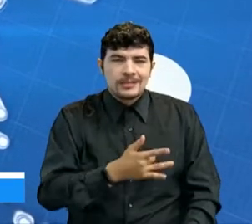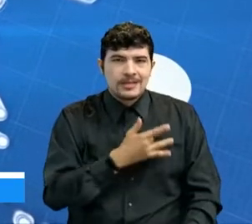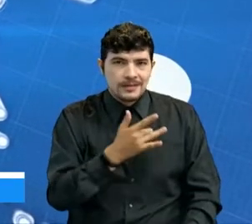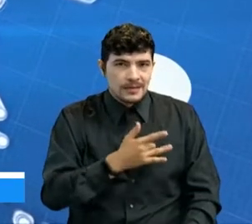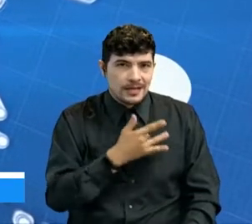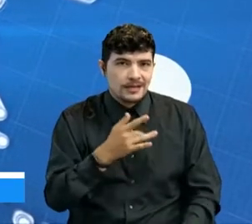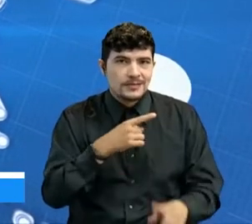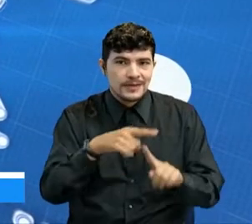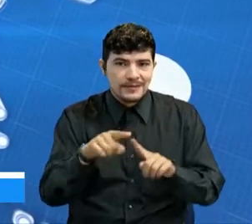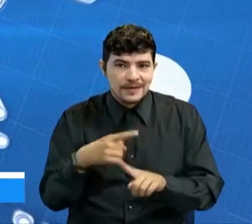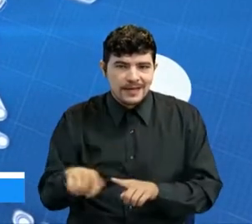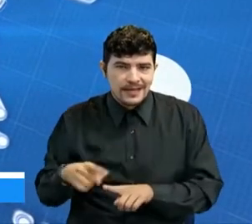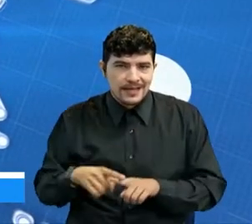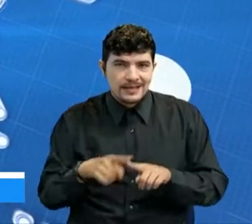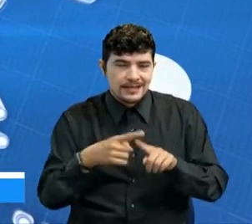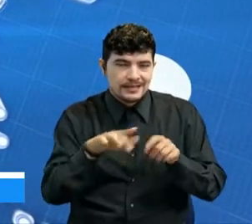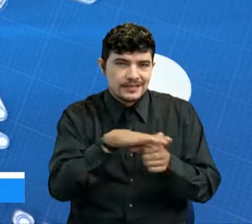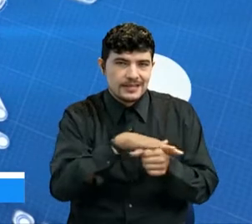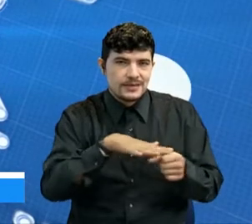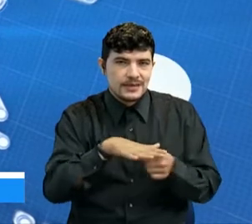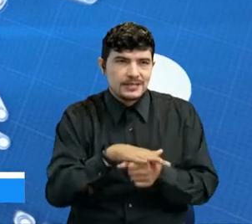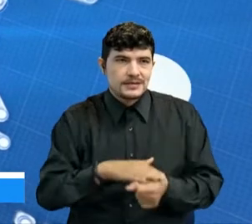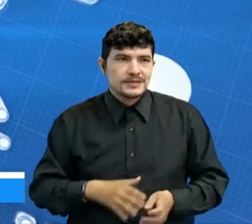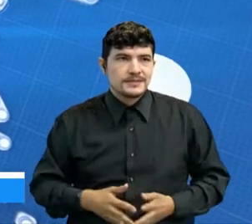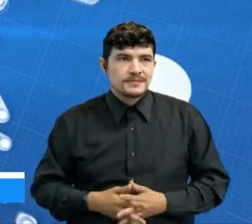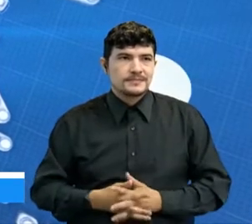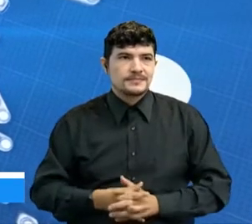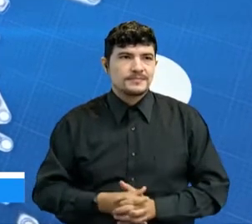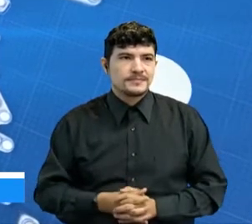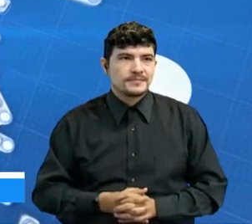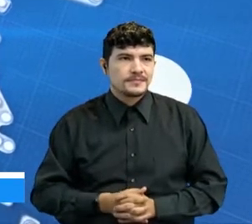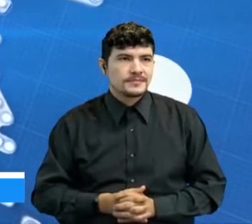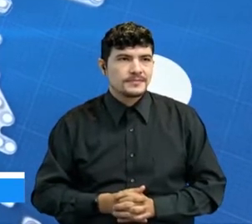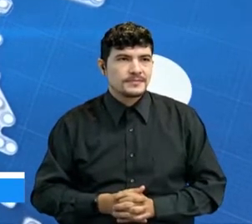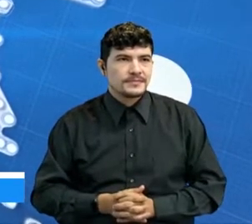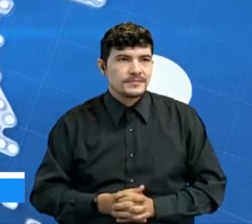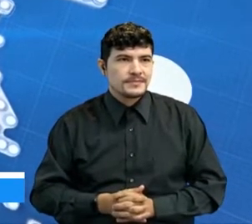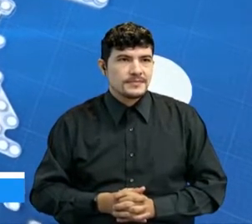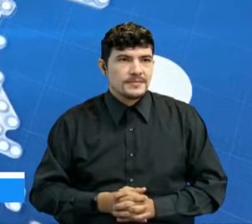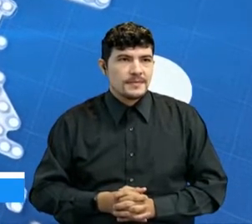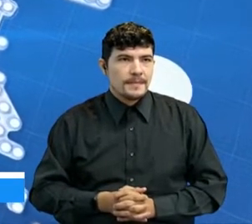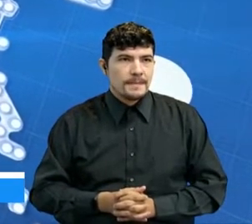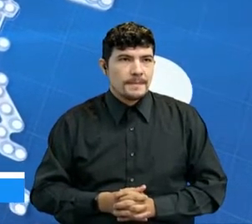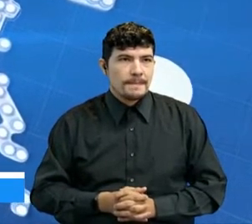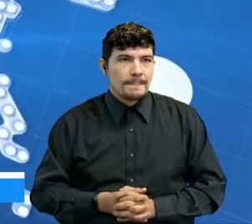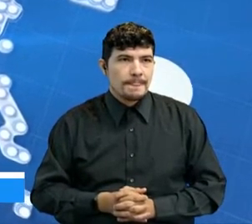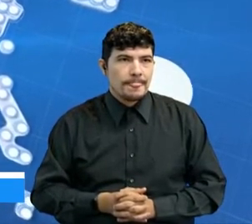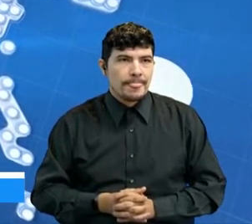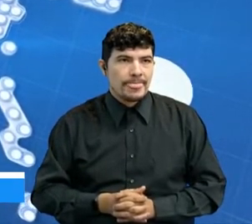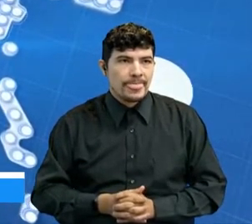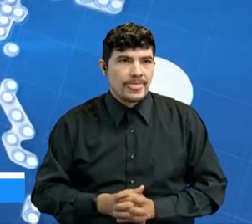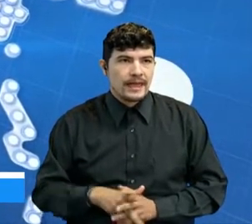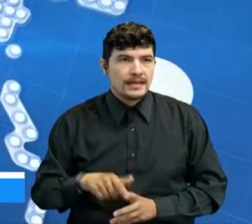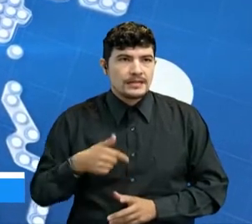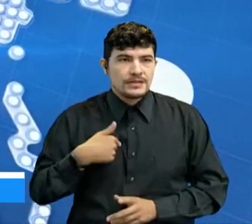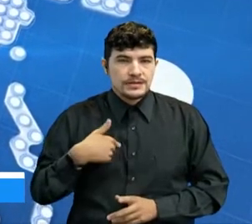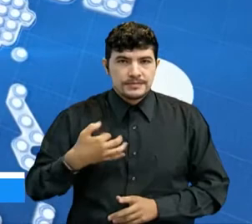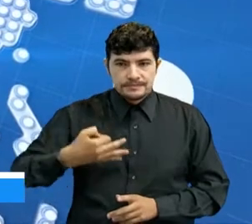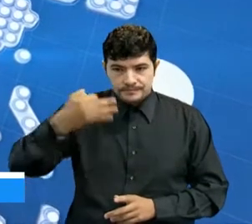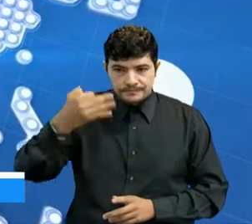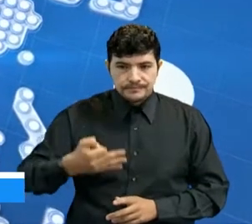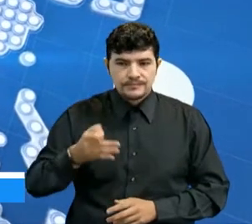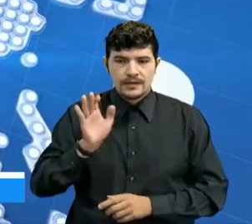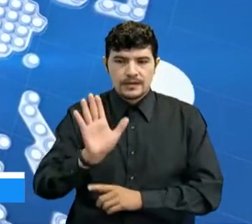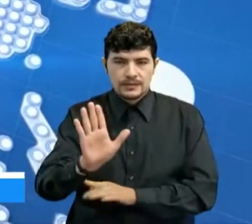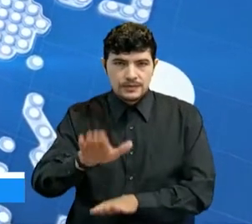está pasando en estos momentos con el presidente Uribe. Pero lo haré, seré una digna representante del